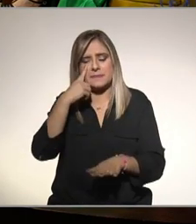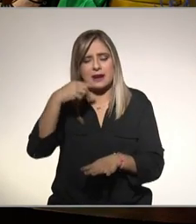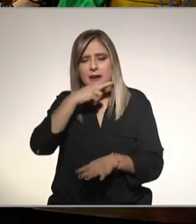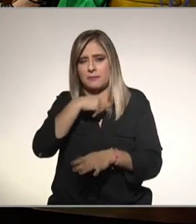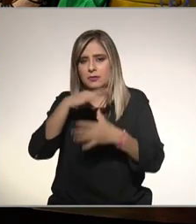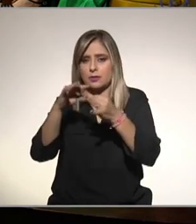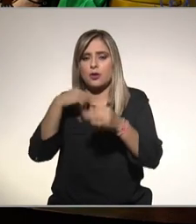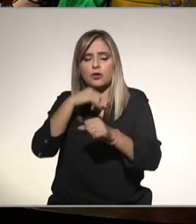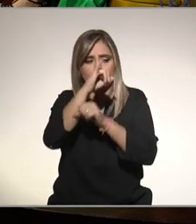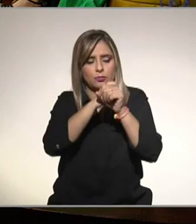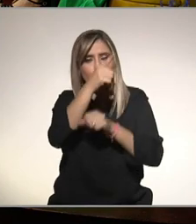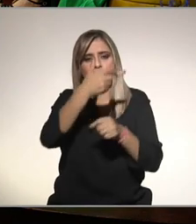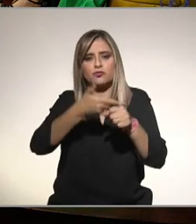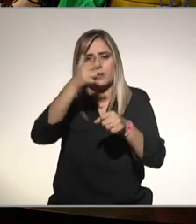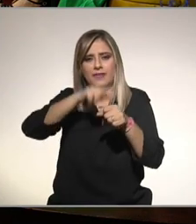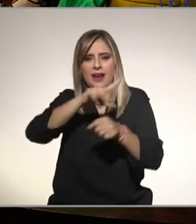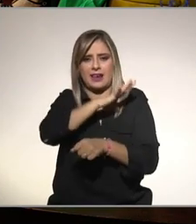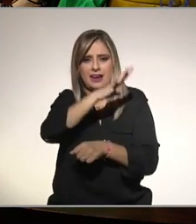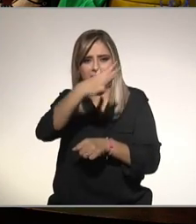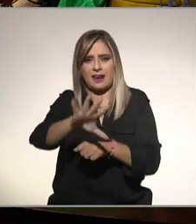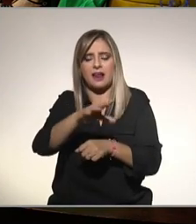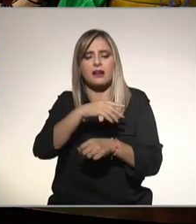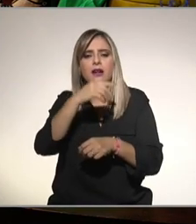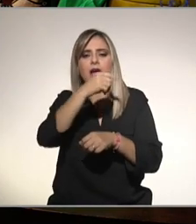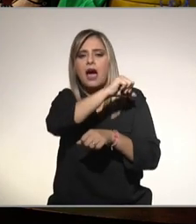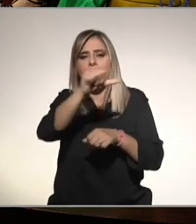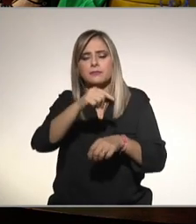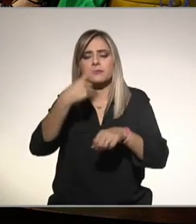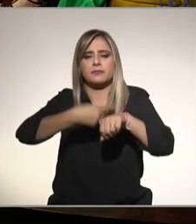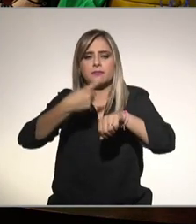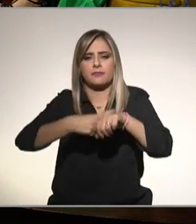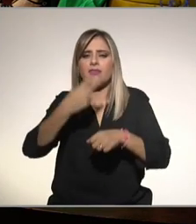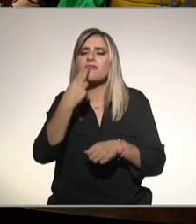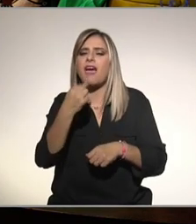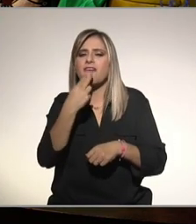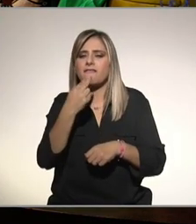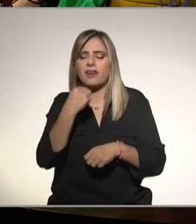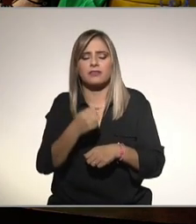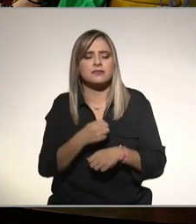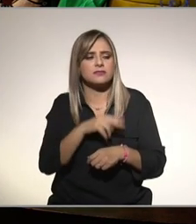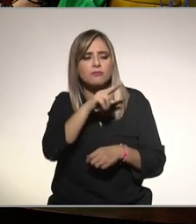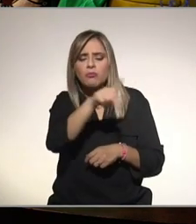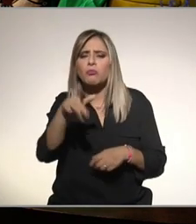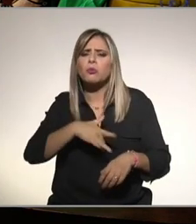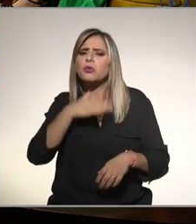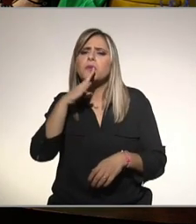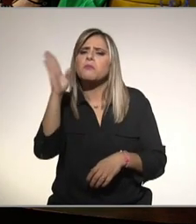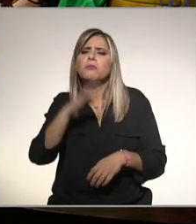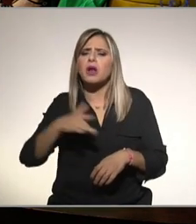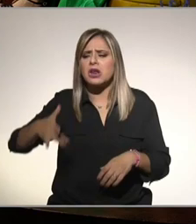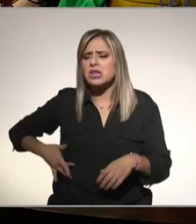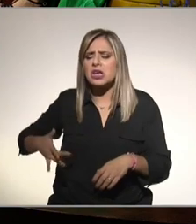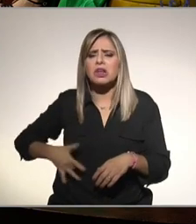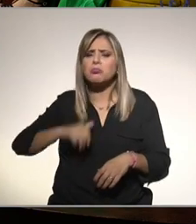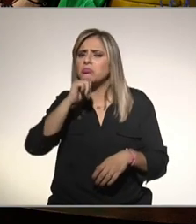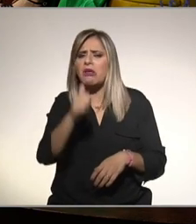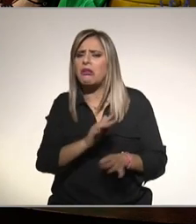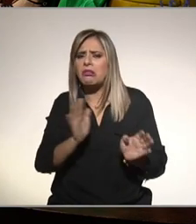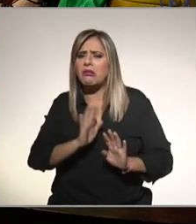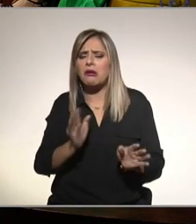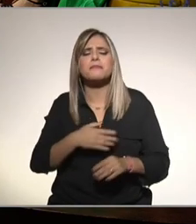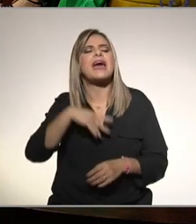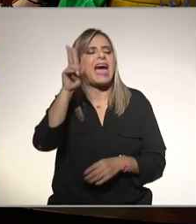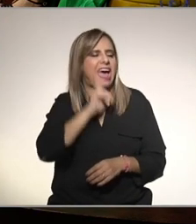hicimos un estudio en el hospital general de México con pacientes diabéticos como tales que no tenían algún síntoma de hígado por supuesto les hicimos